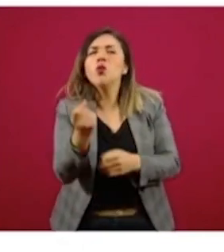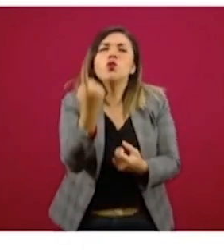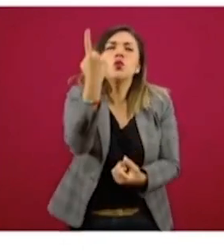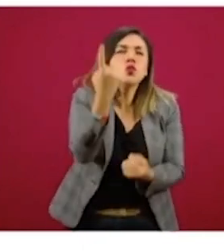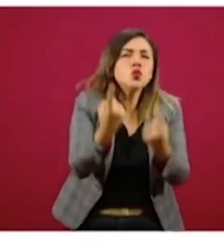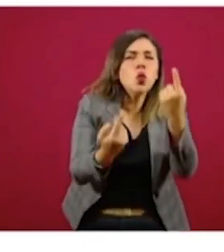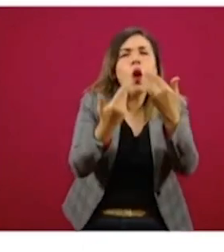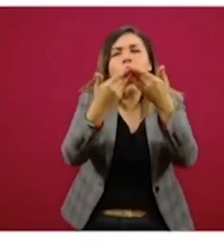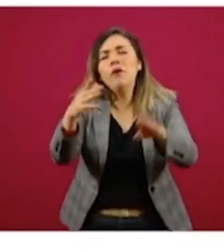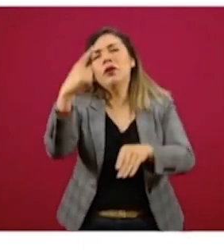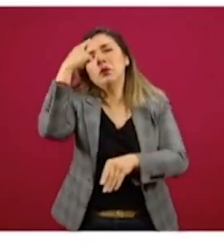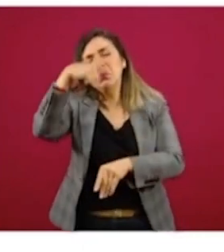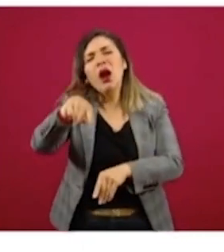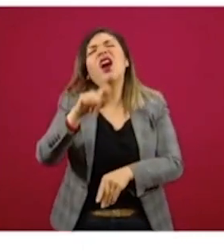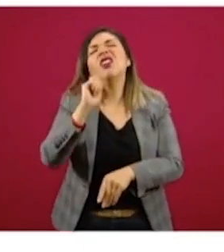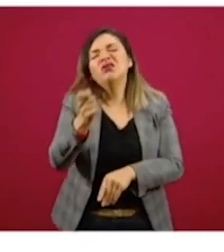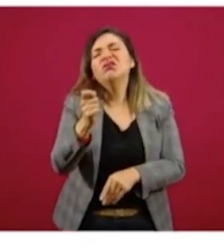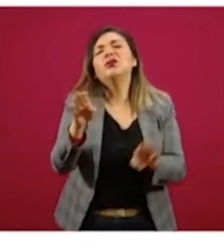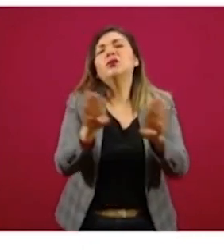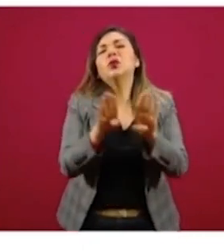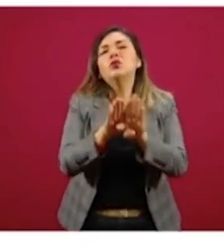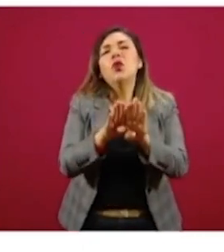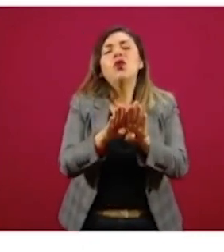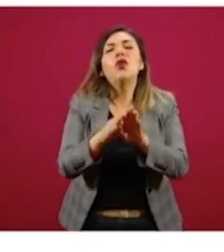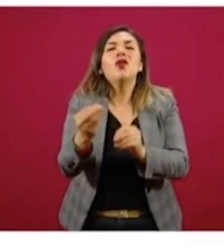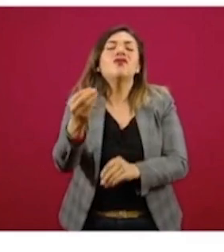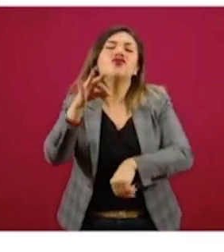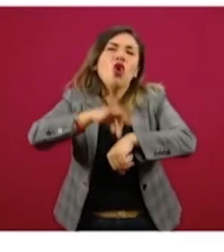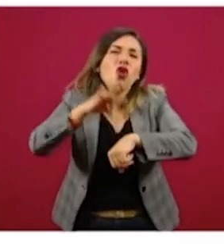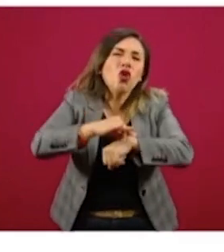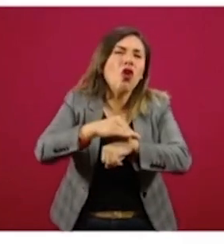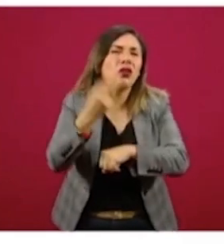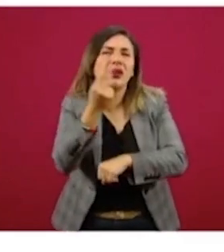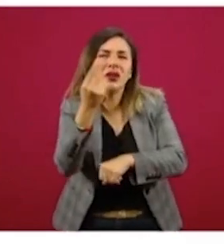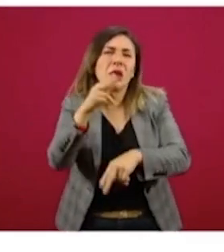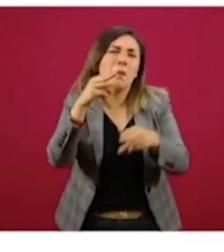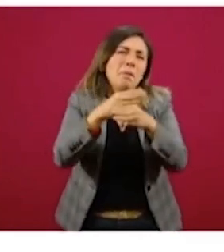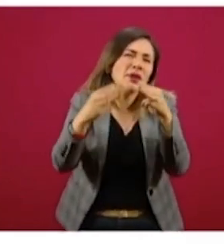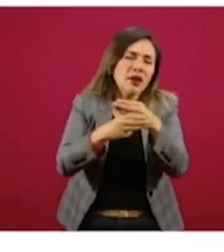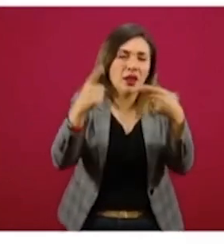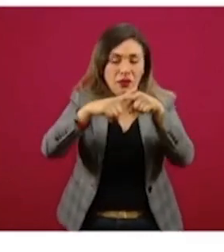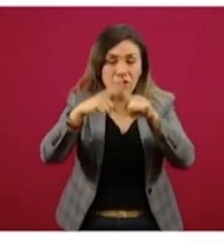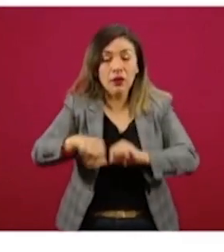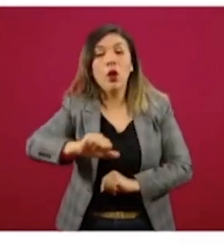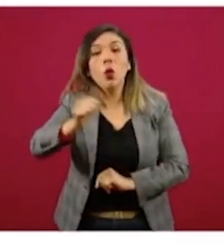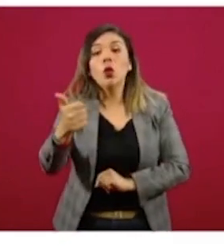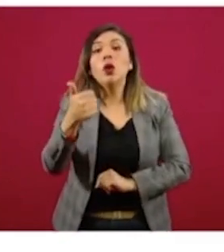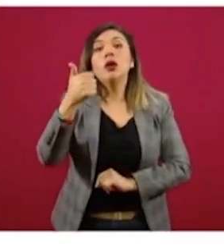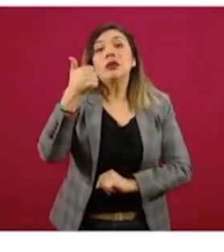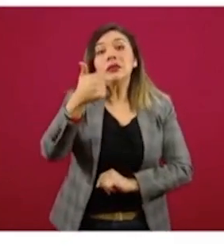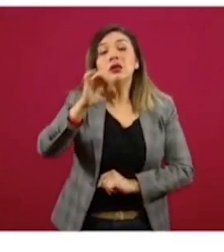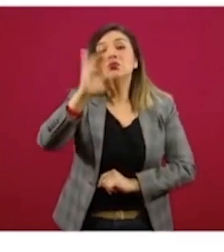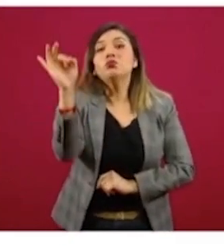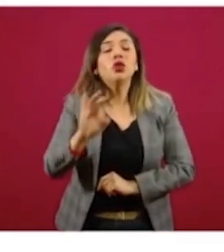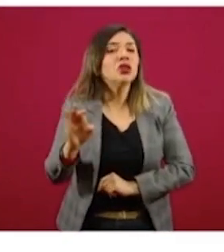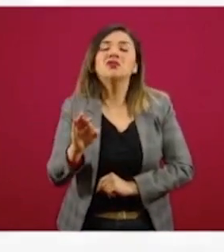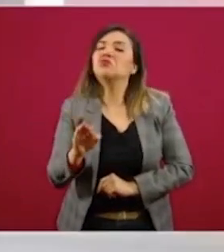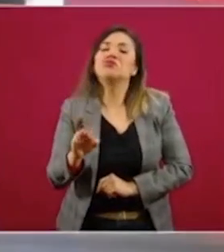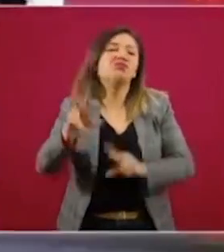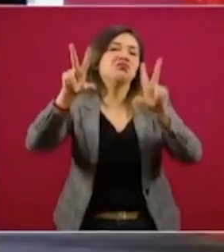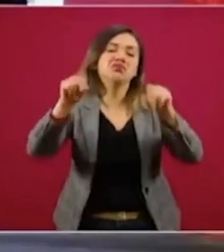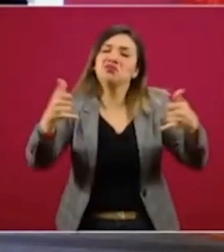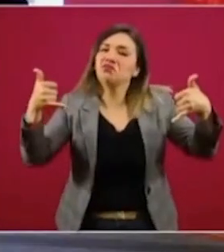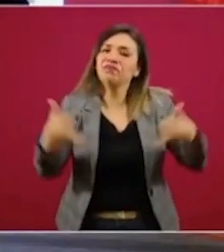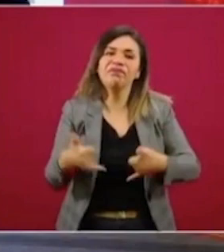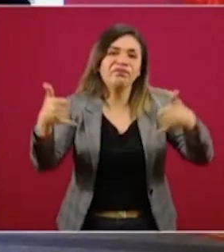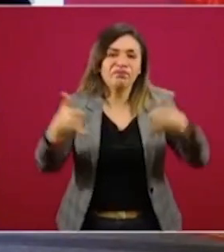abierta para temas relacionados con la industria médica y el 6 por ciento que se niega a cerrar.